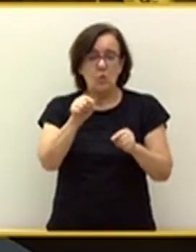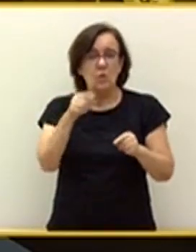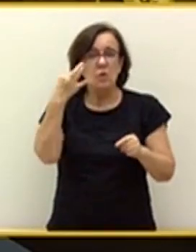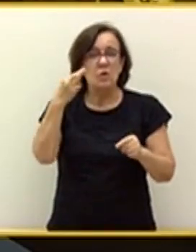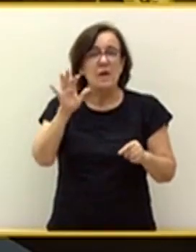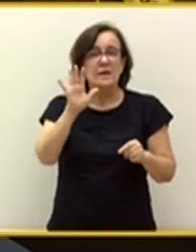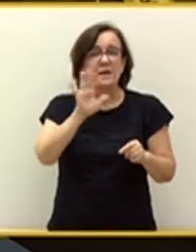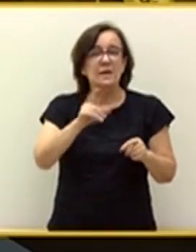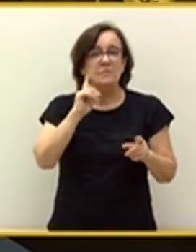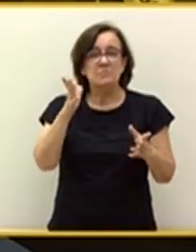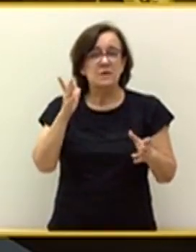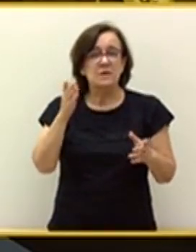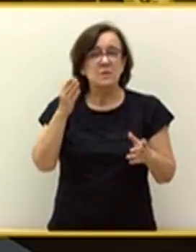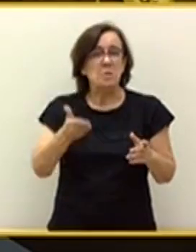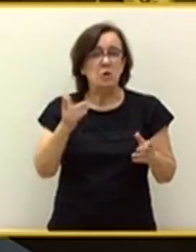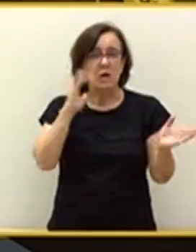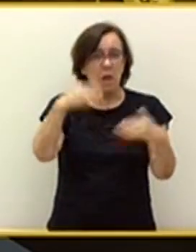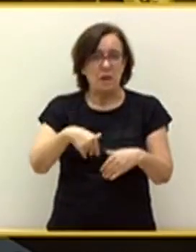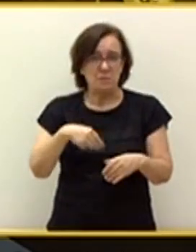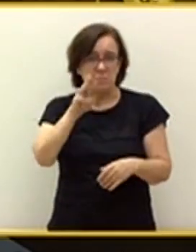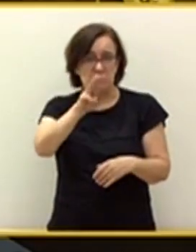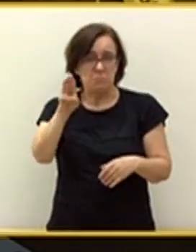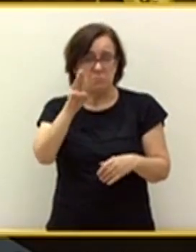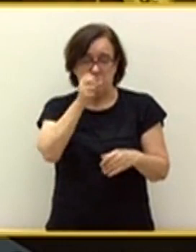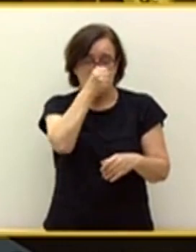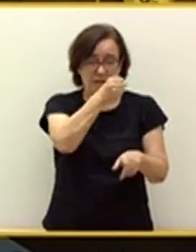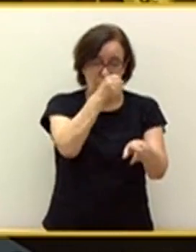único nacionalismo irrelevante para el Partido Socialista.